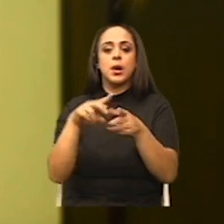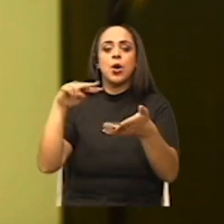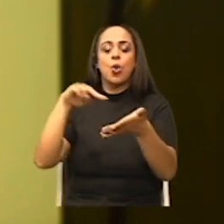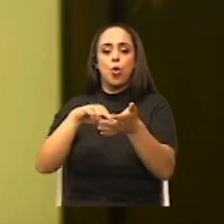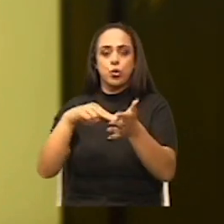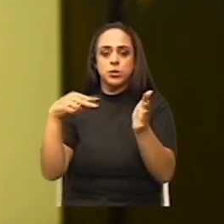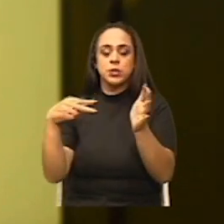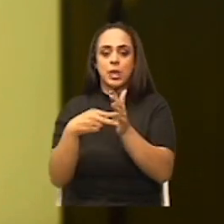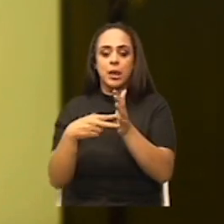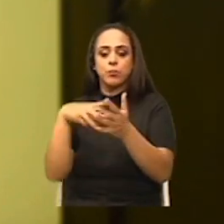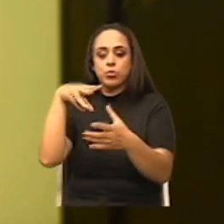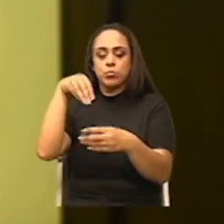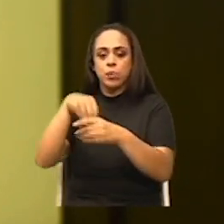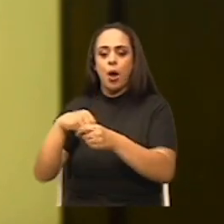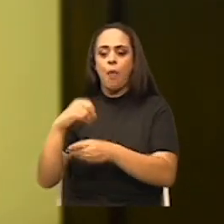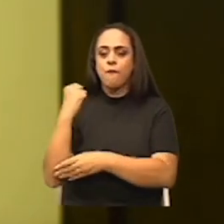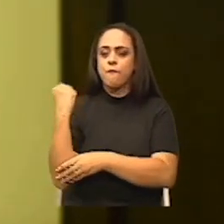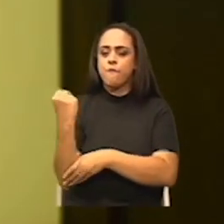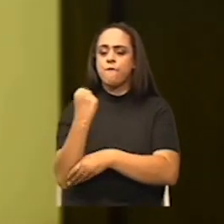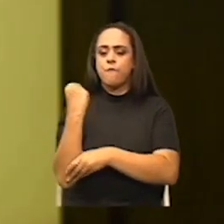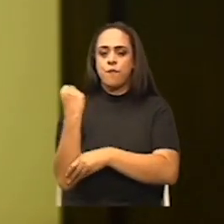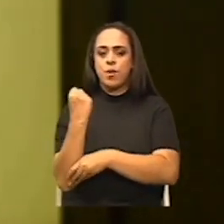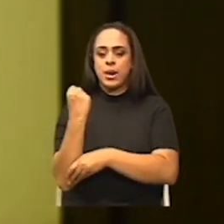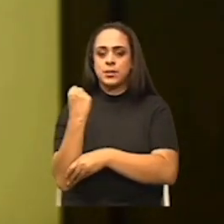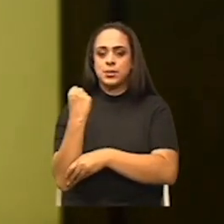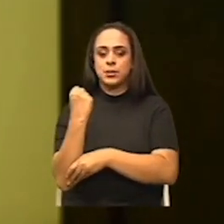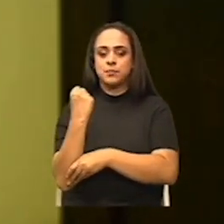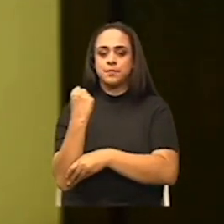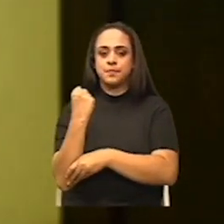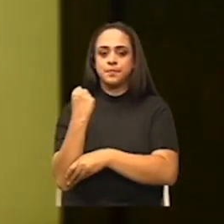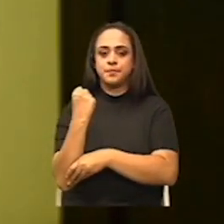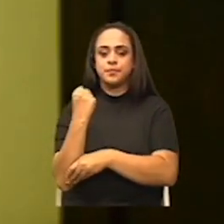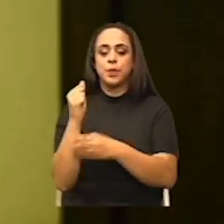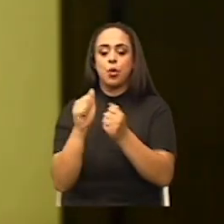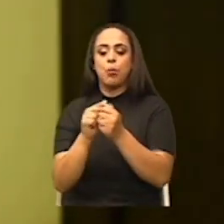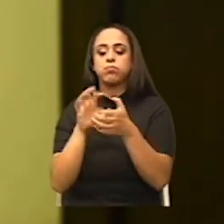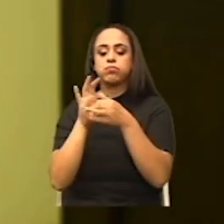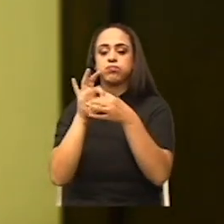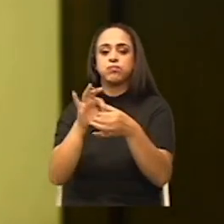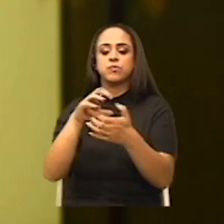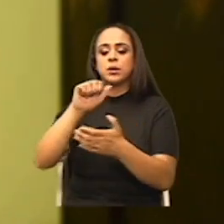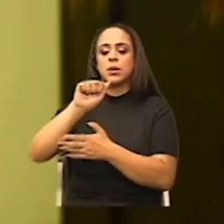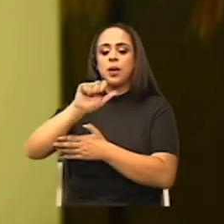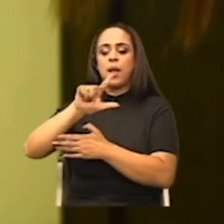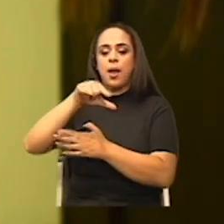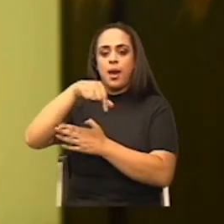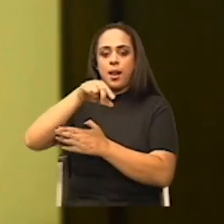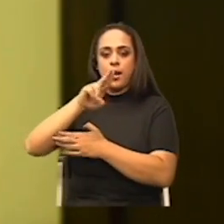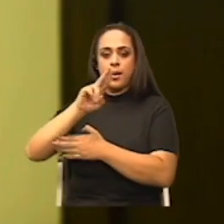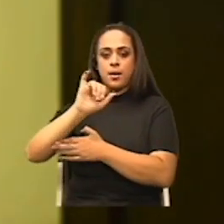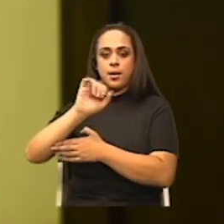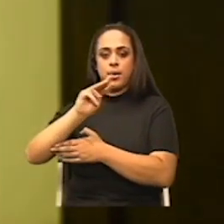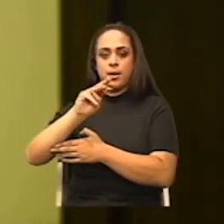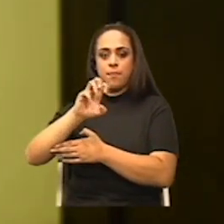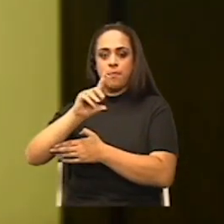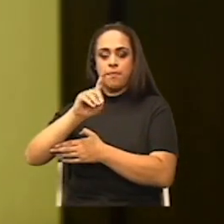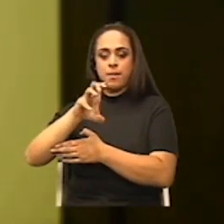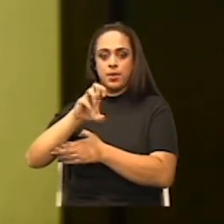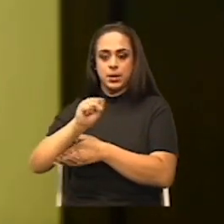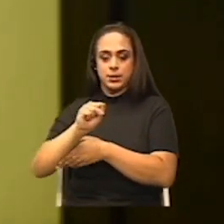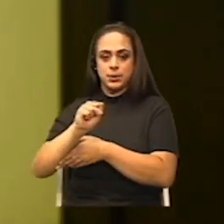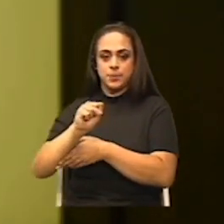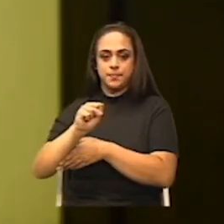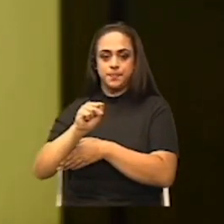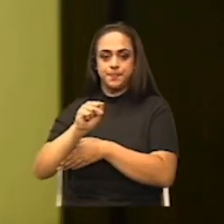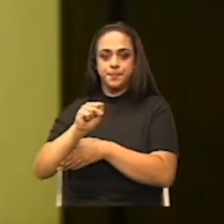de fuerza de empuje según el principio de Arquímedes. Por lo tanto, podemos comprender entonces que